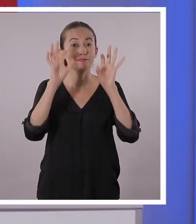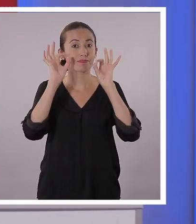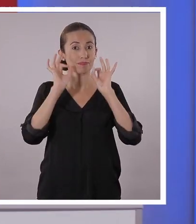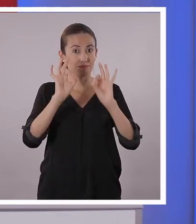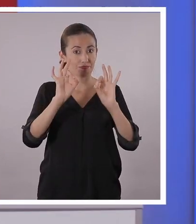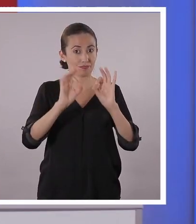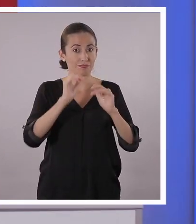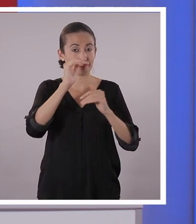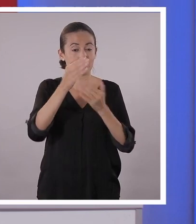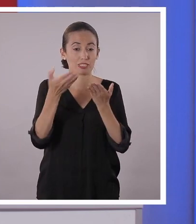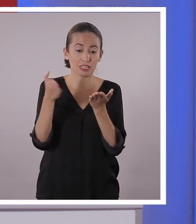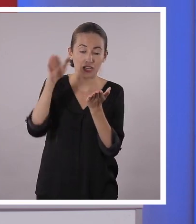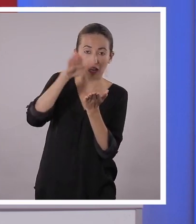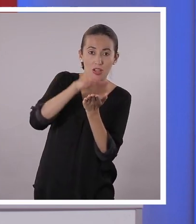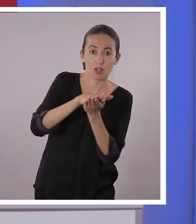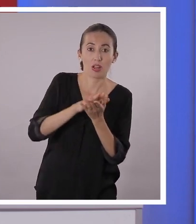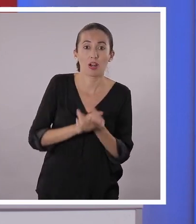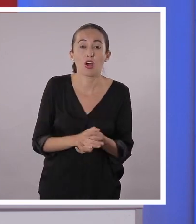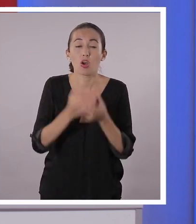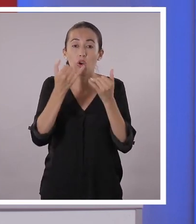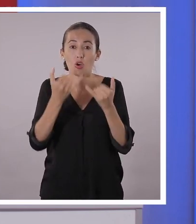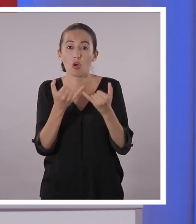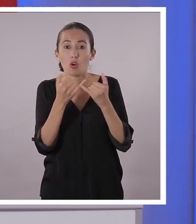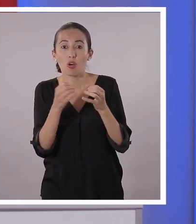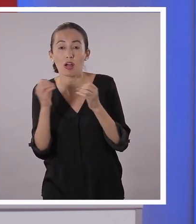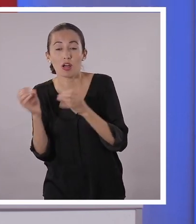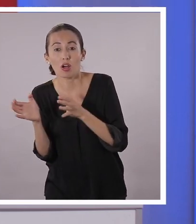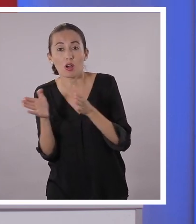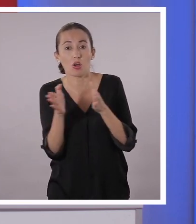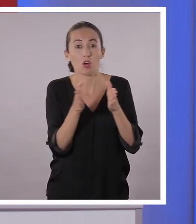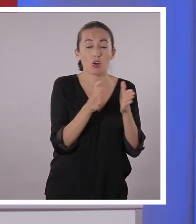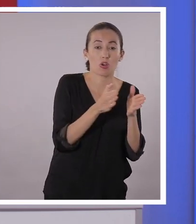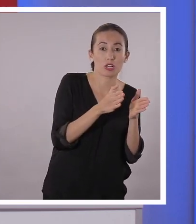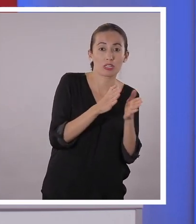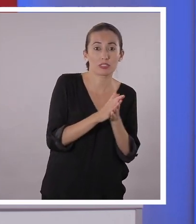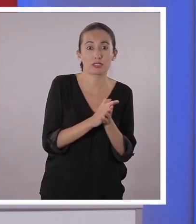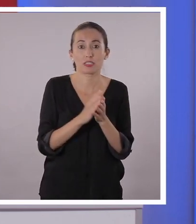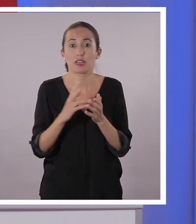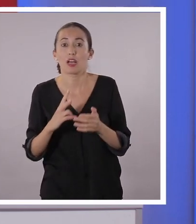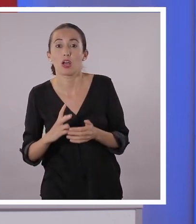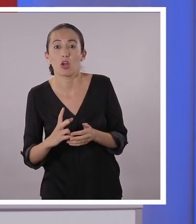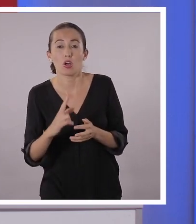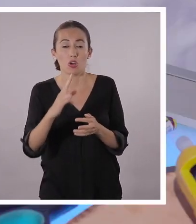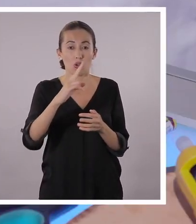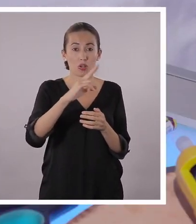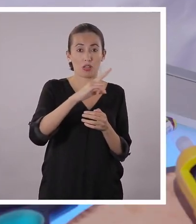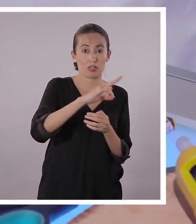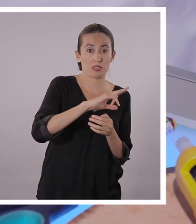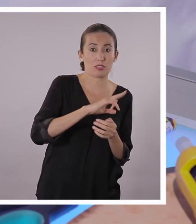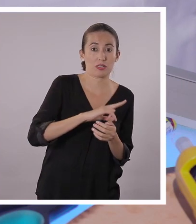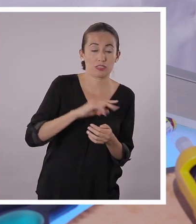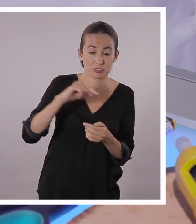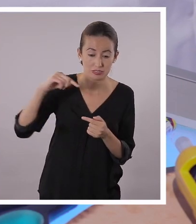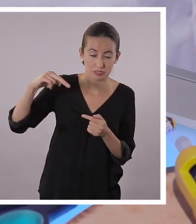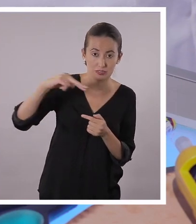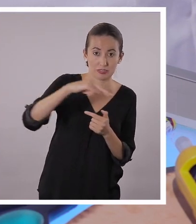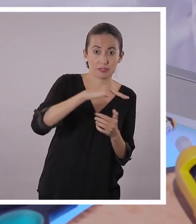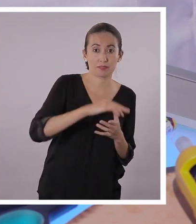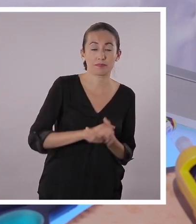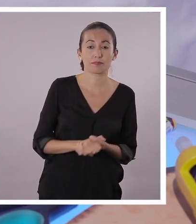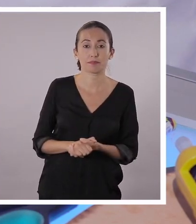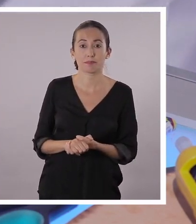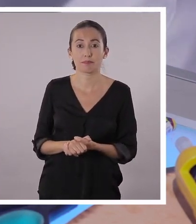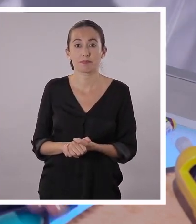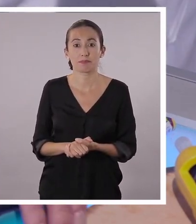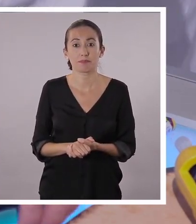Perfecto. Exacto. Ya nos quedó doblado. Ahora, vamos a tomar las tijeras y a cortar por la línea